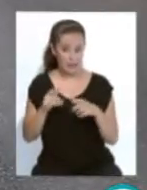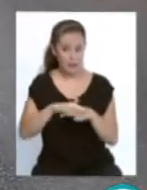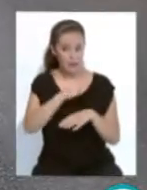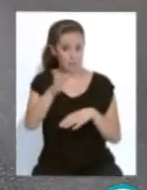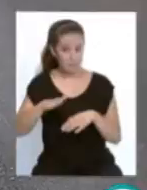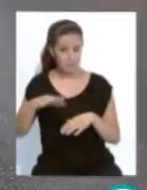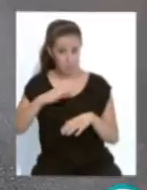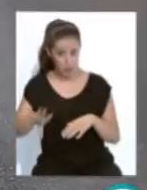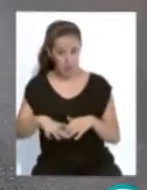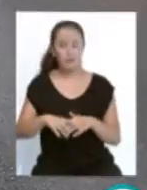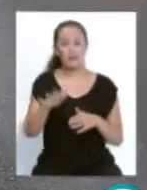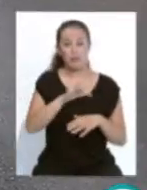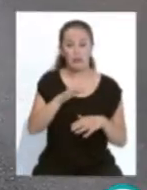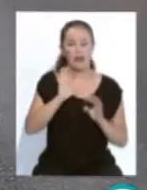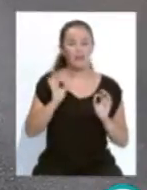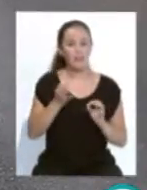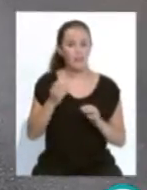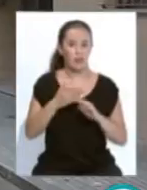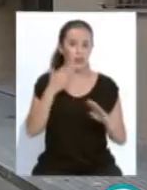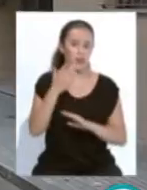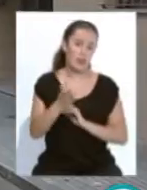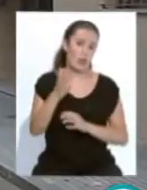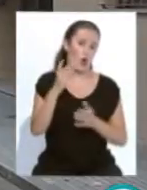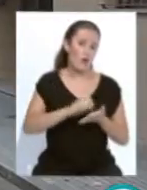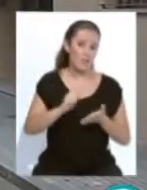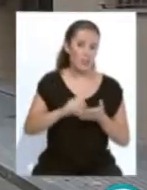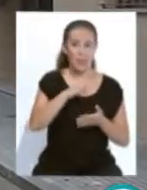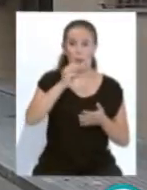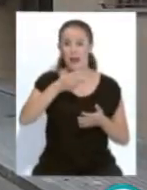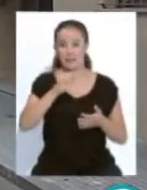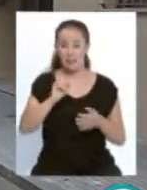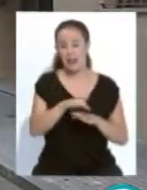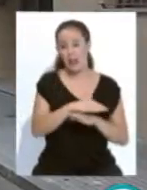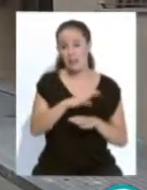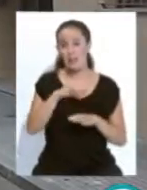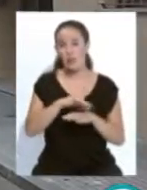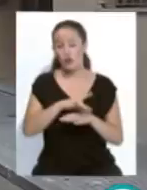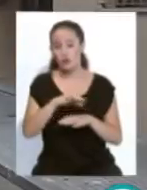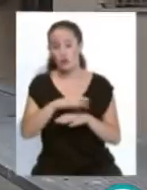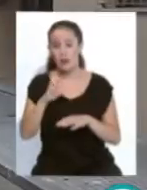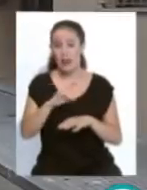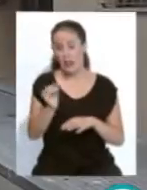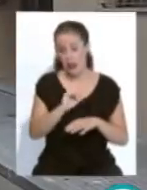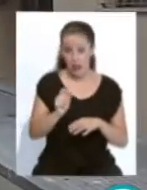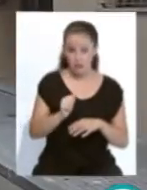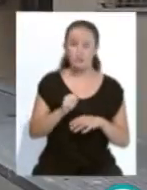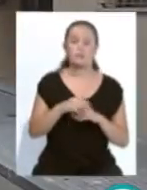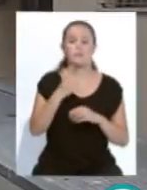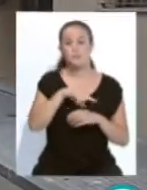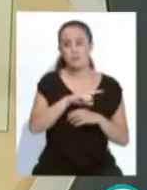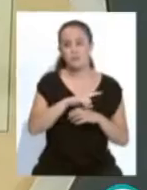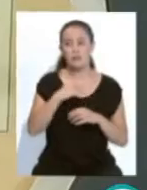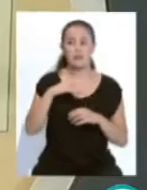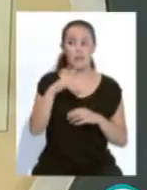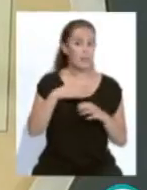estacionar en esta zona deberán dirigirse a las oficinas de EMASA en la calle Doctor Herrera Quevedo 5 Duplicado. Si ya fue titular